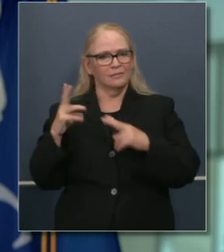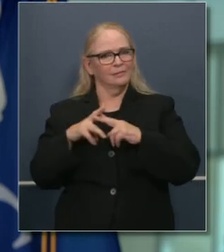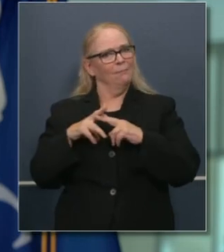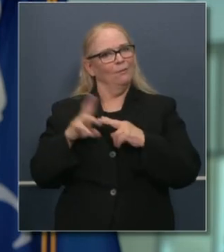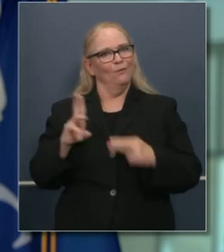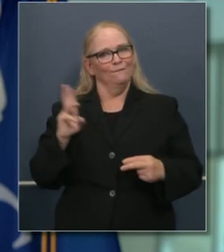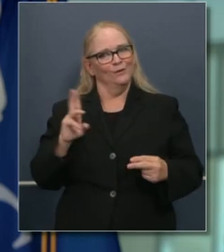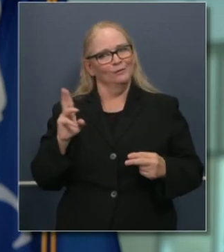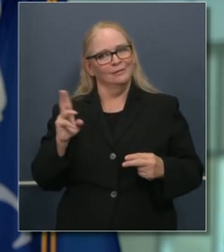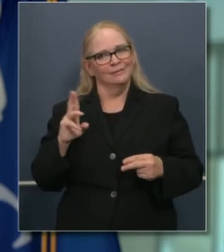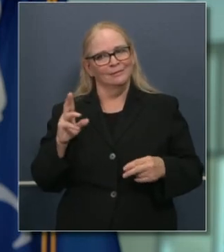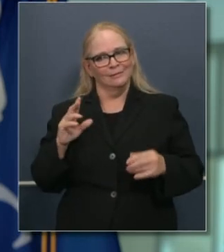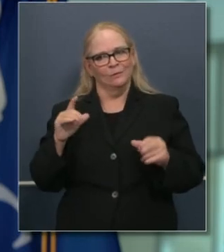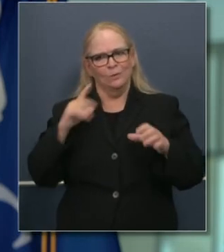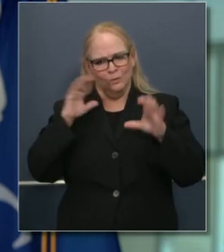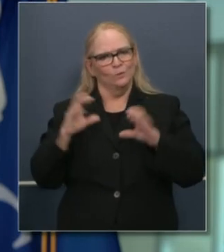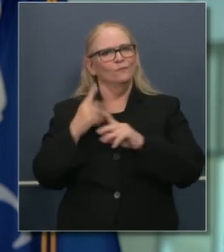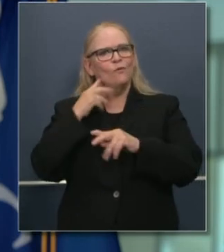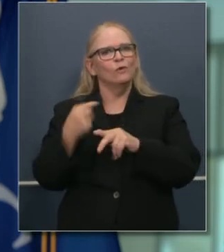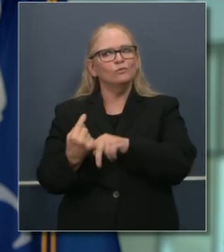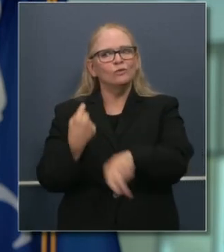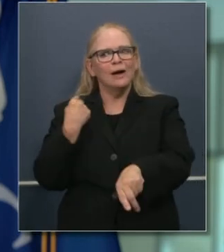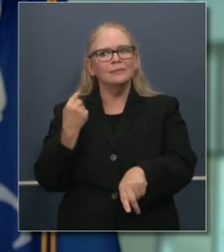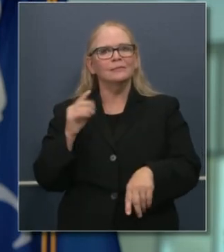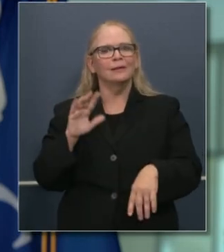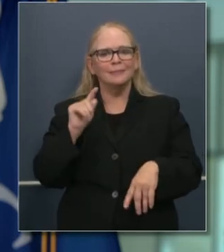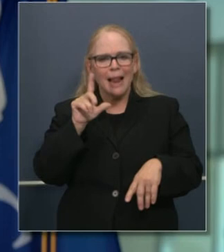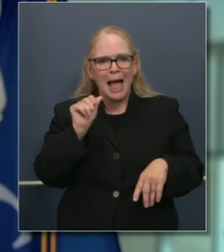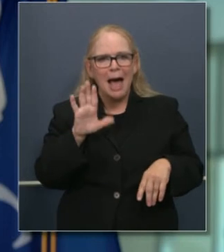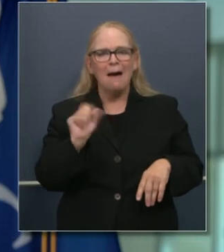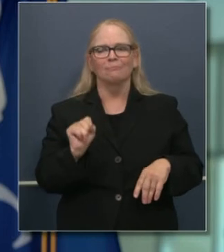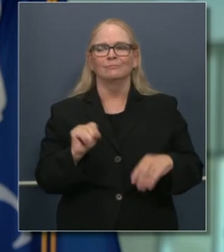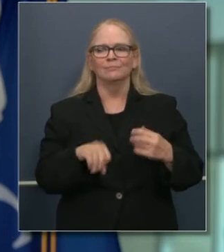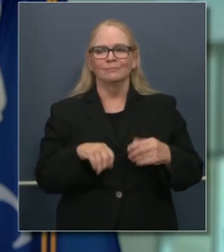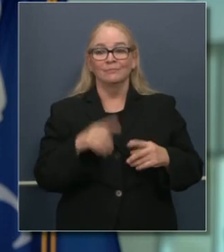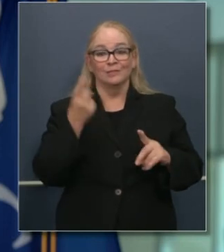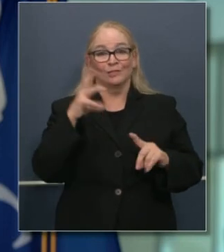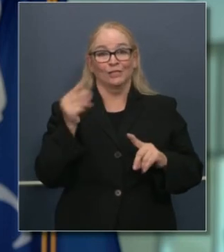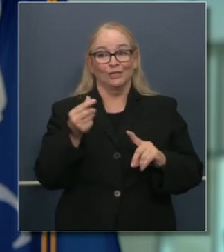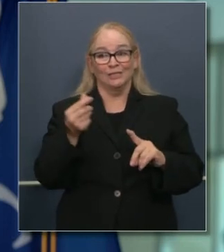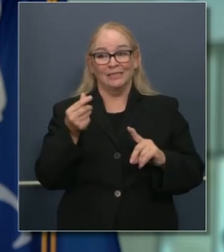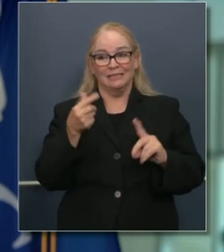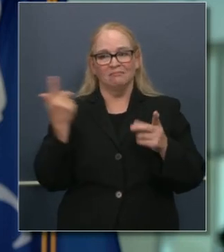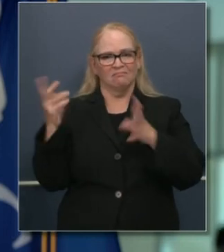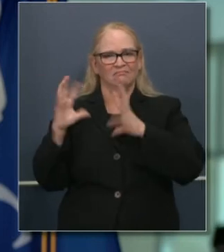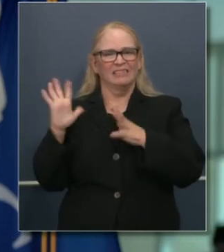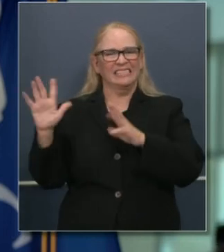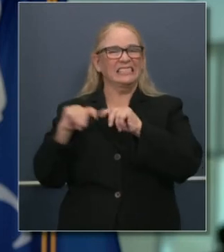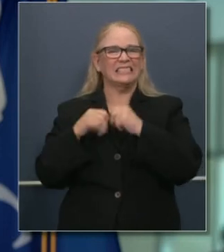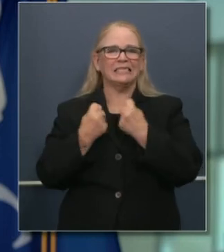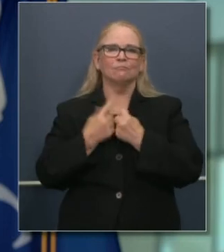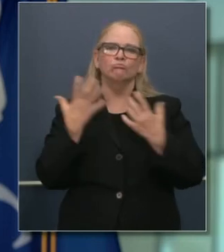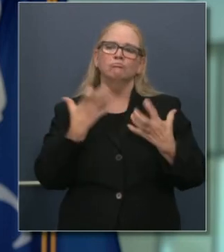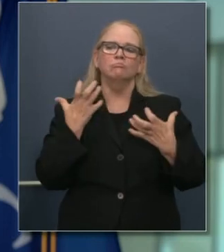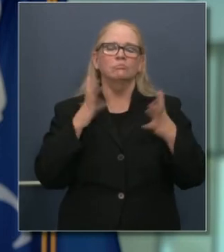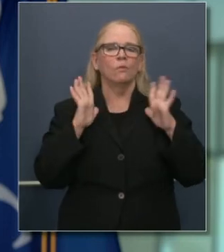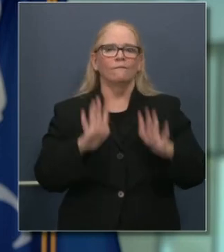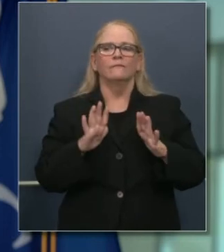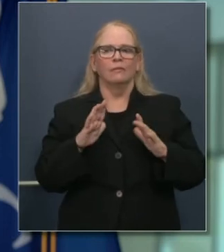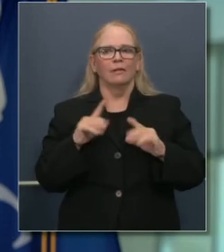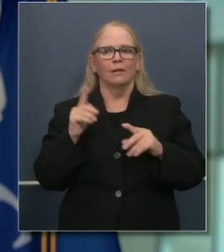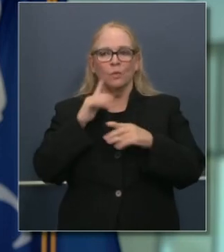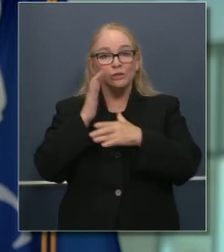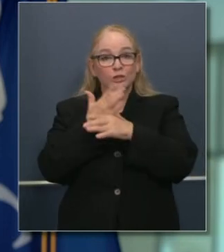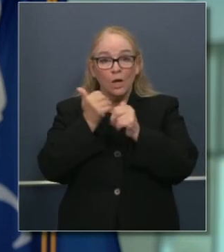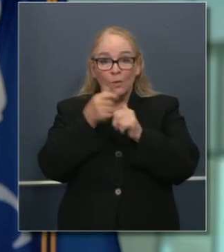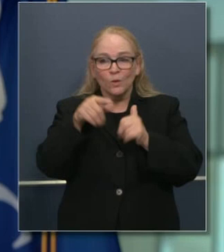California. El doctor Galli hablaró un poco más sobre estas fuerzas operativas especiales de pruebas y de las nuevas estrategias y